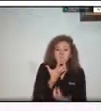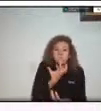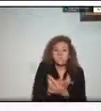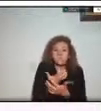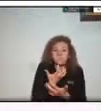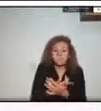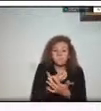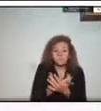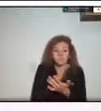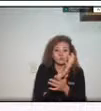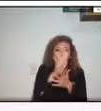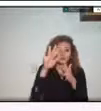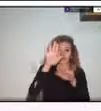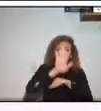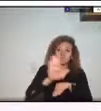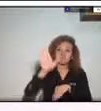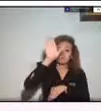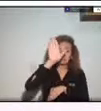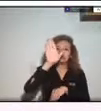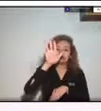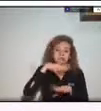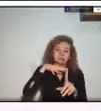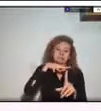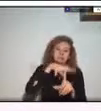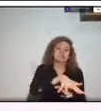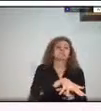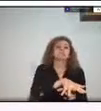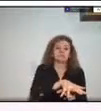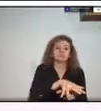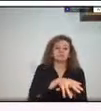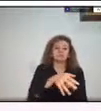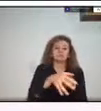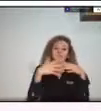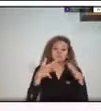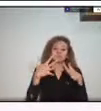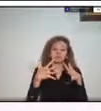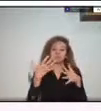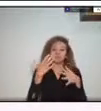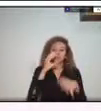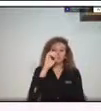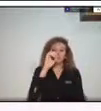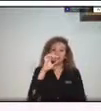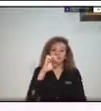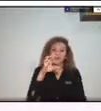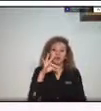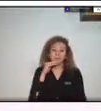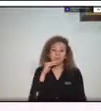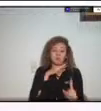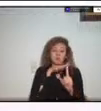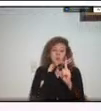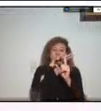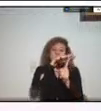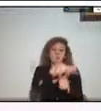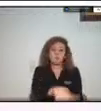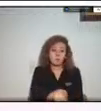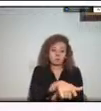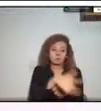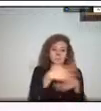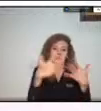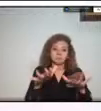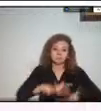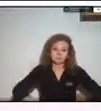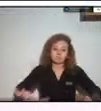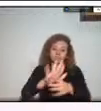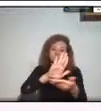baña en el pie de monte y la sabana generando gran aporte de sedimentos y es el principal elemento de la riqueza a nivel de